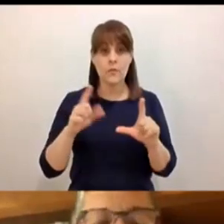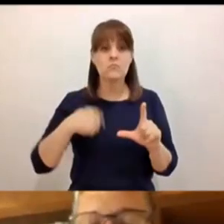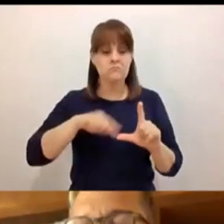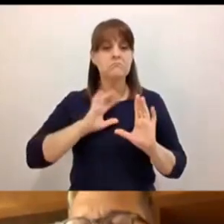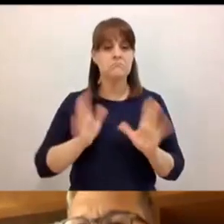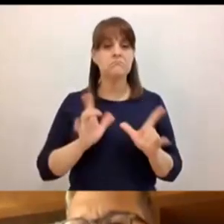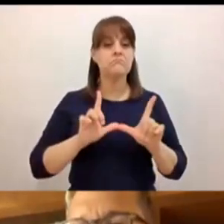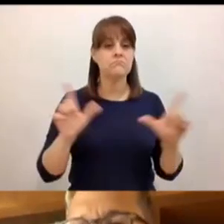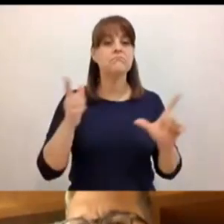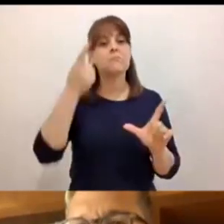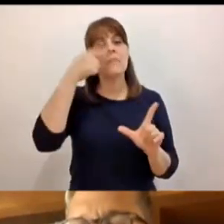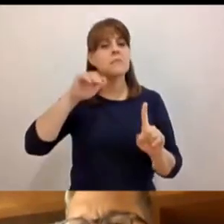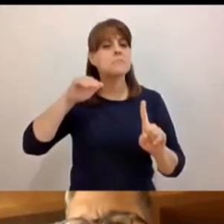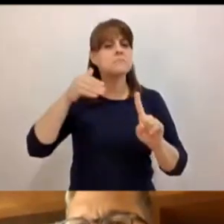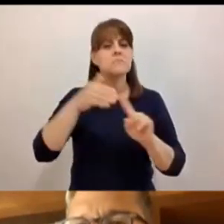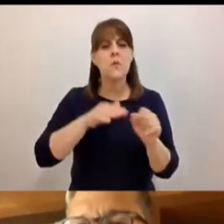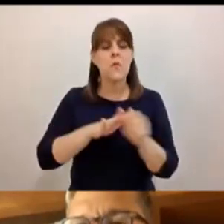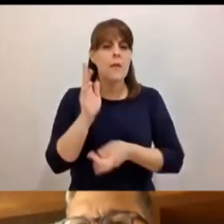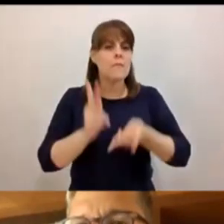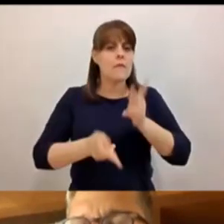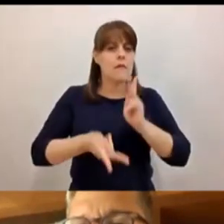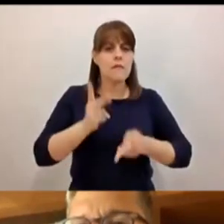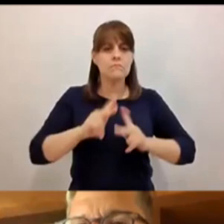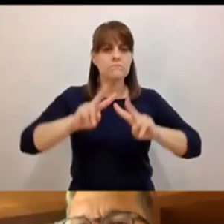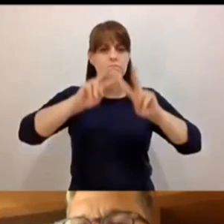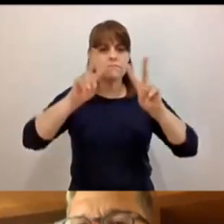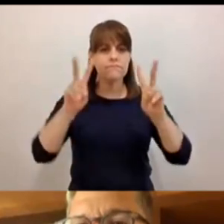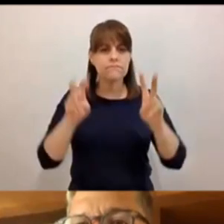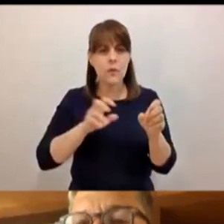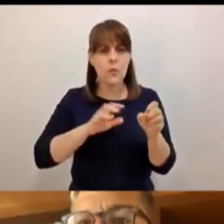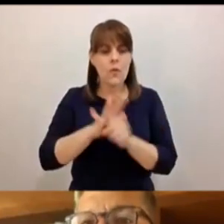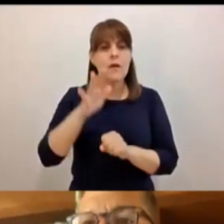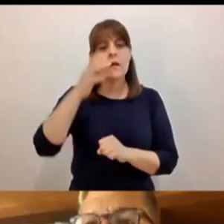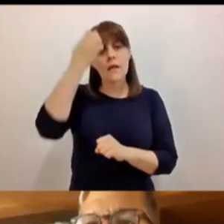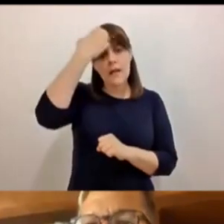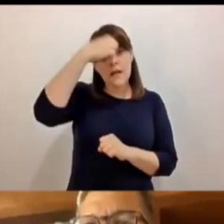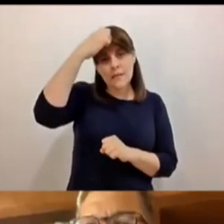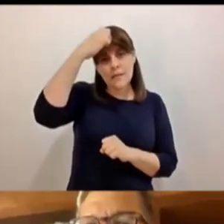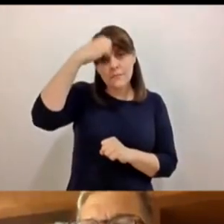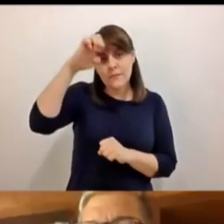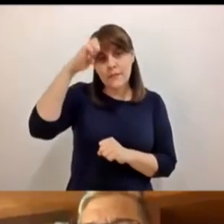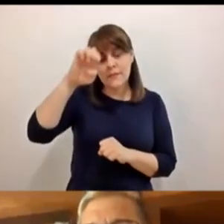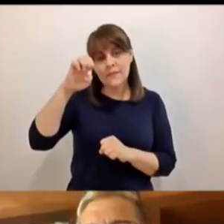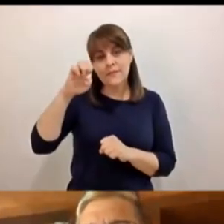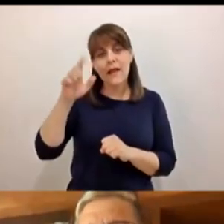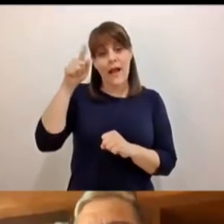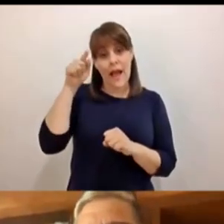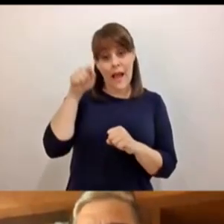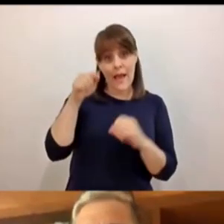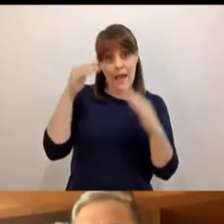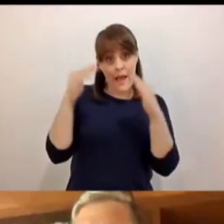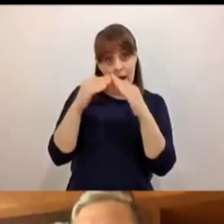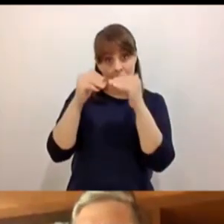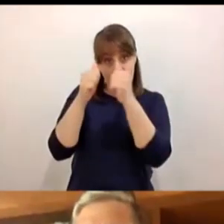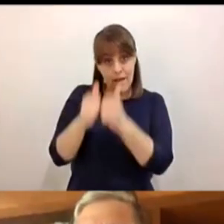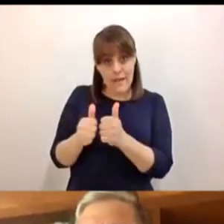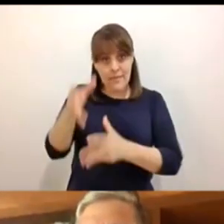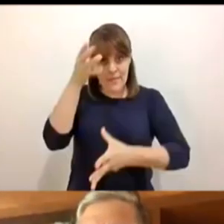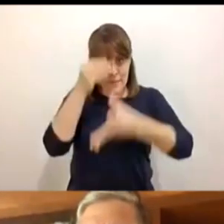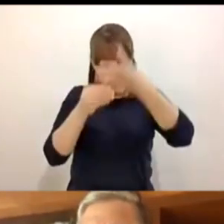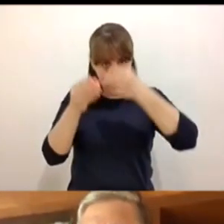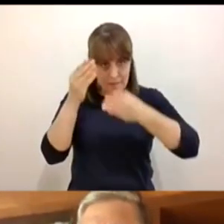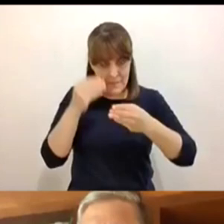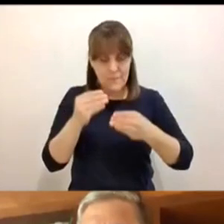platicar, para conversar sobre la experiencia de Aprende en Casa, los retos, todo lo que